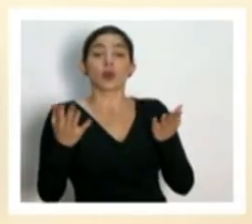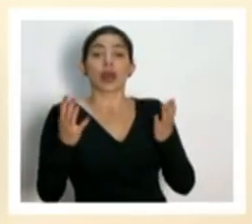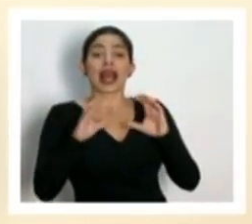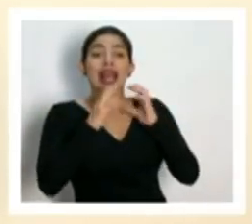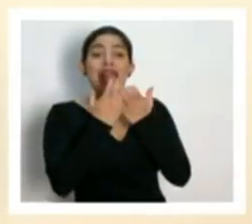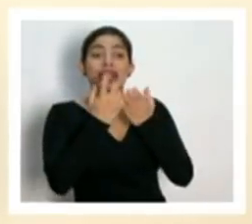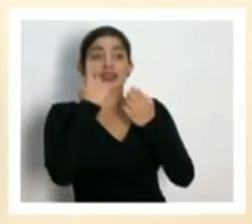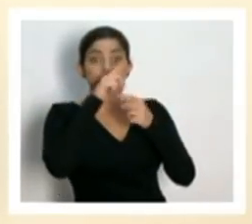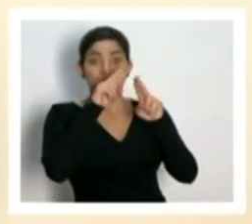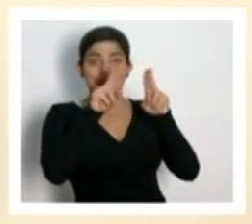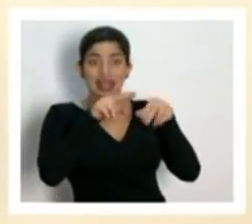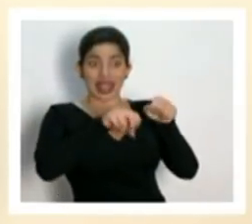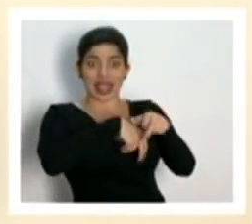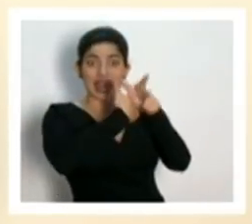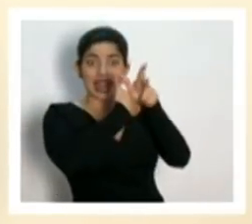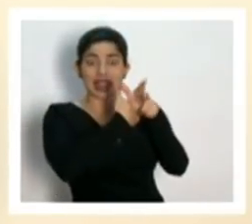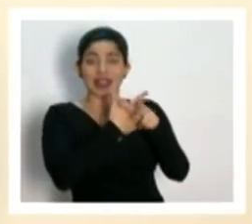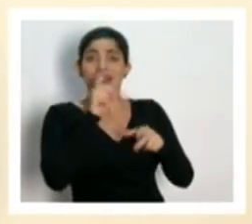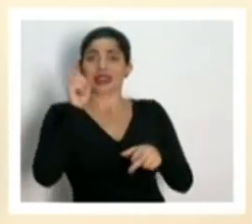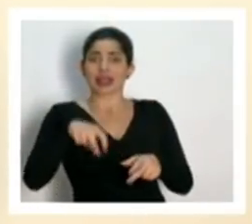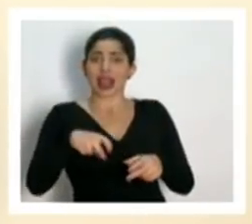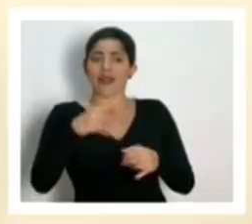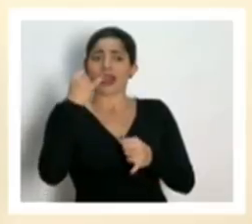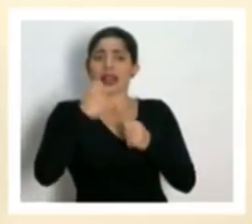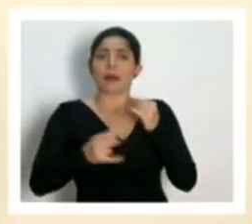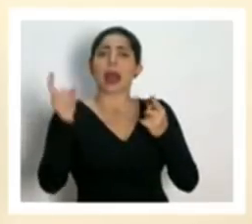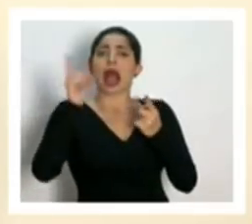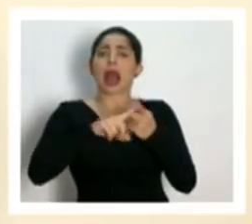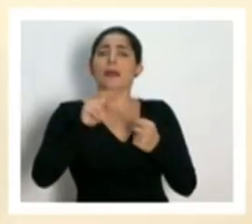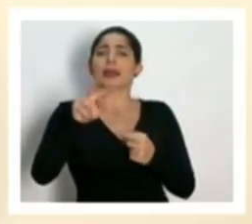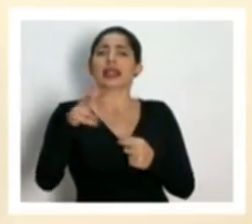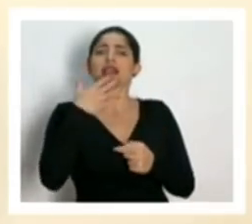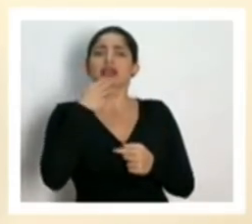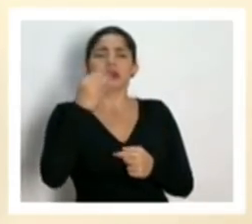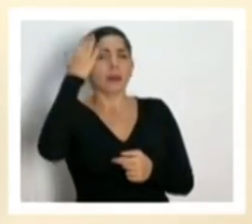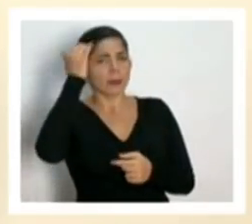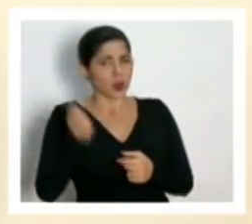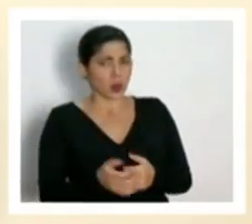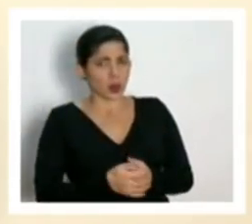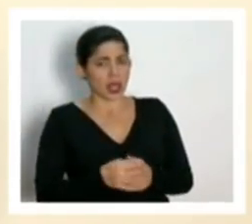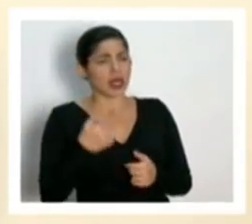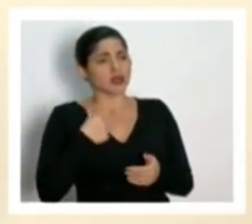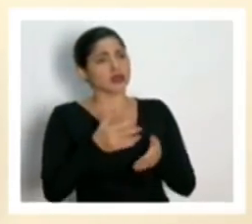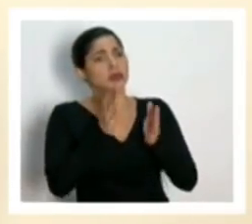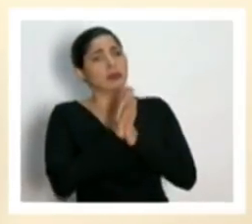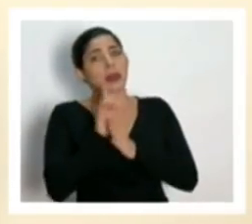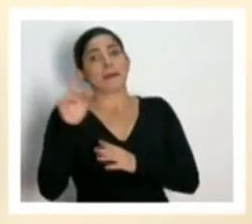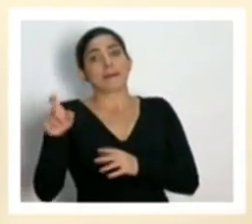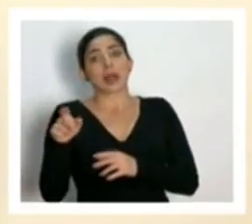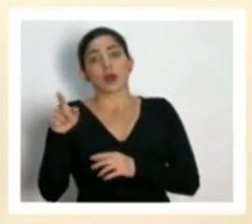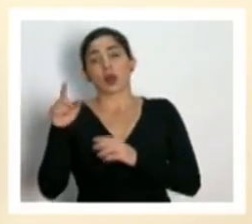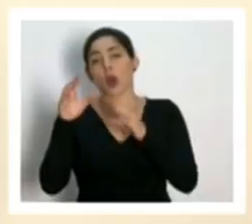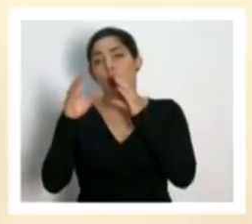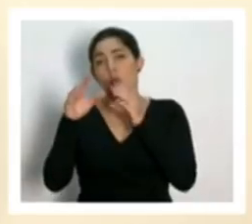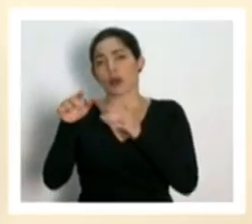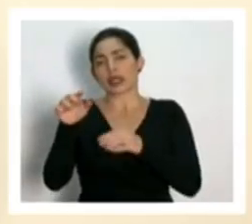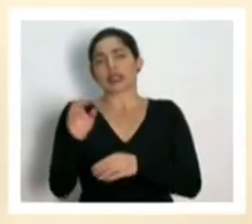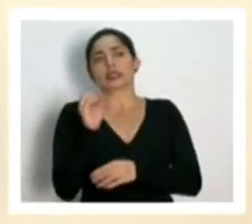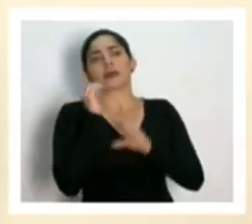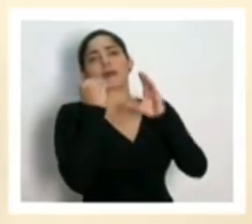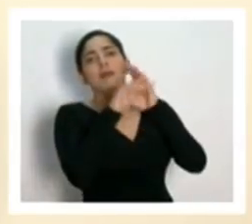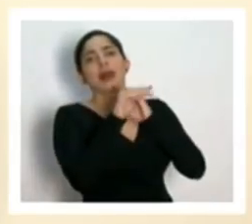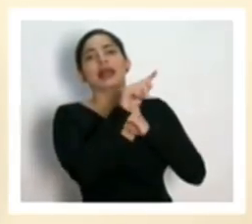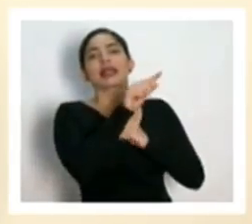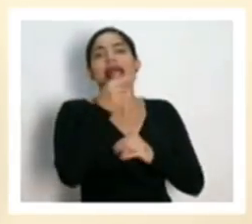virtual, deben terminar el curso lectivo hasta el 23 de diciembre? Yo solicito que esa pregunta a la gente de comunicación, se la remita a doña